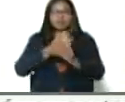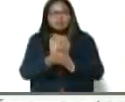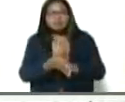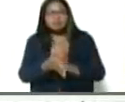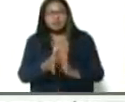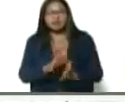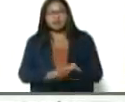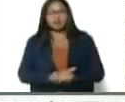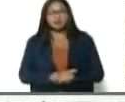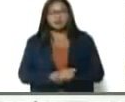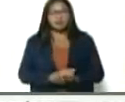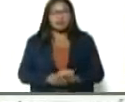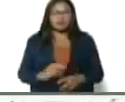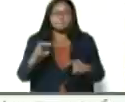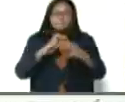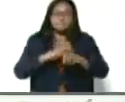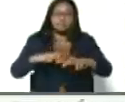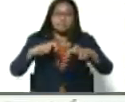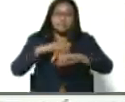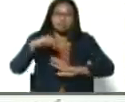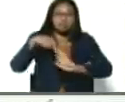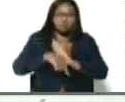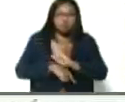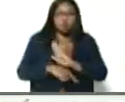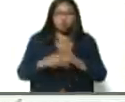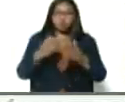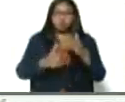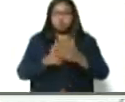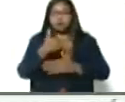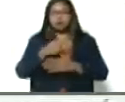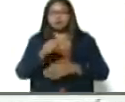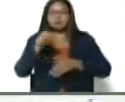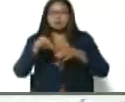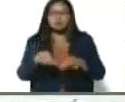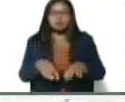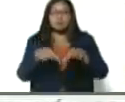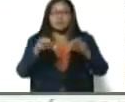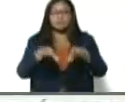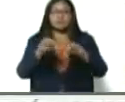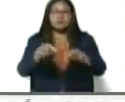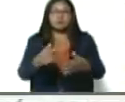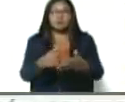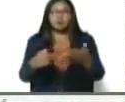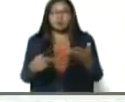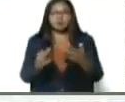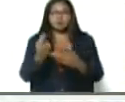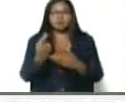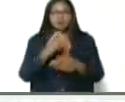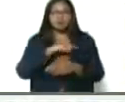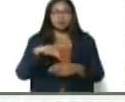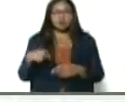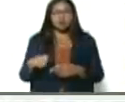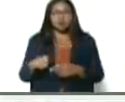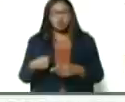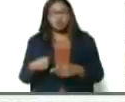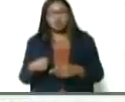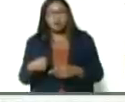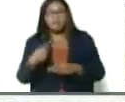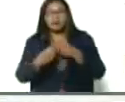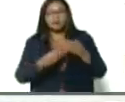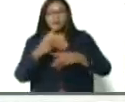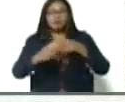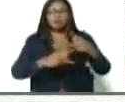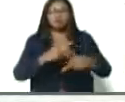la investigación, planificación y multiplicación de las semillas y materiales de nuevas genéticas vegetales para la producción